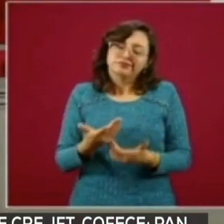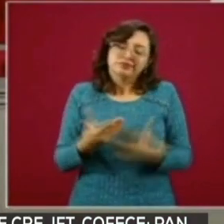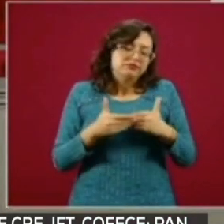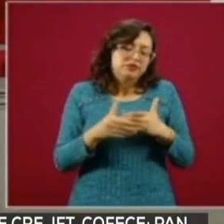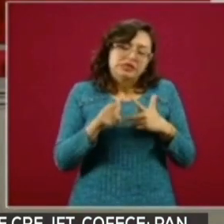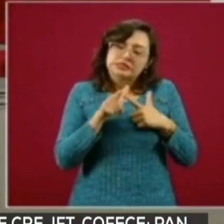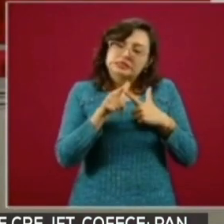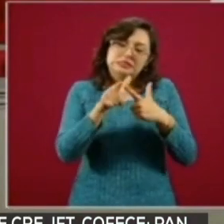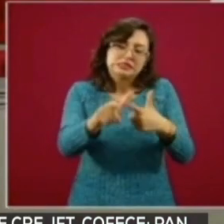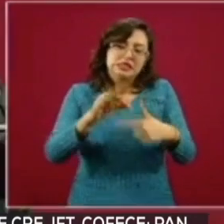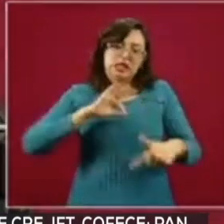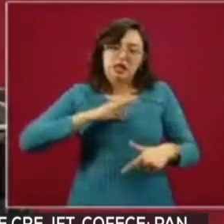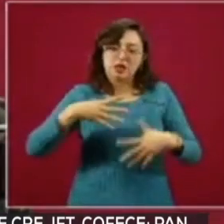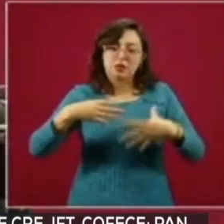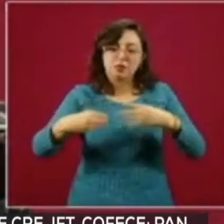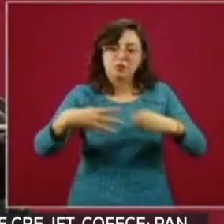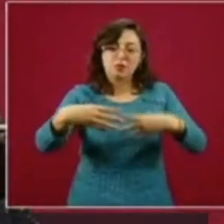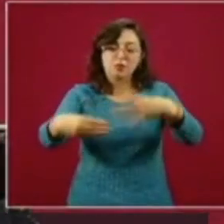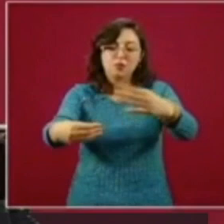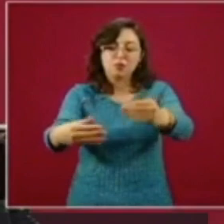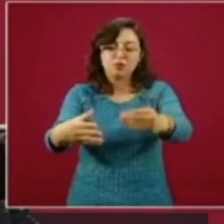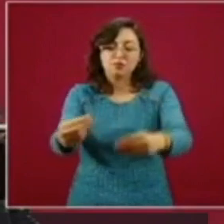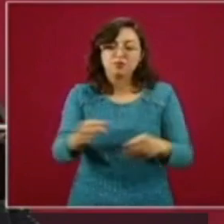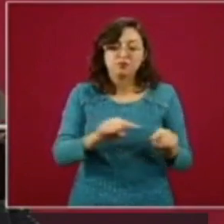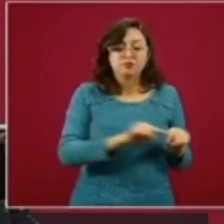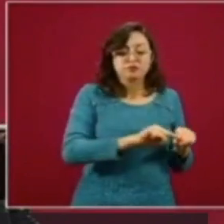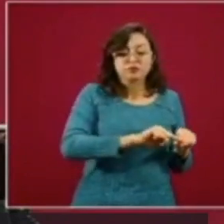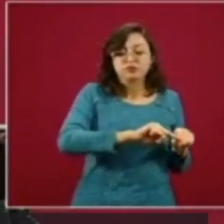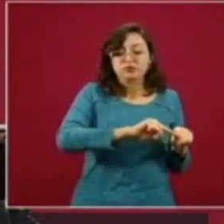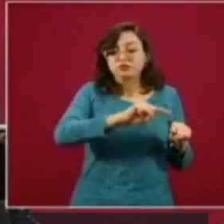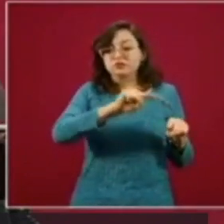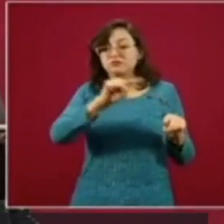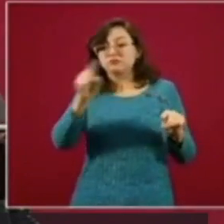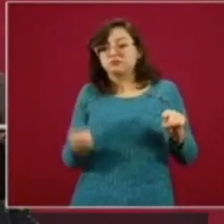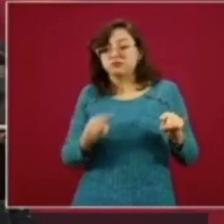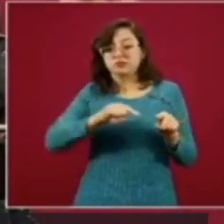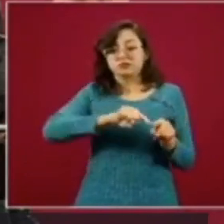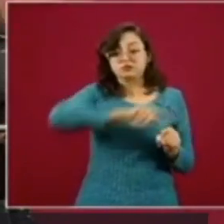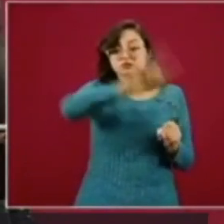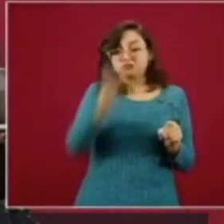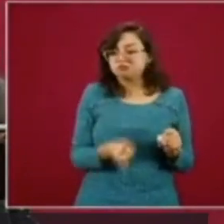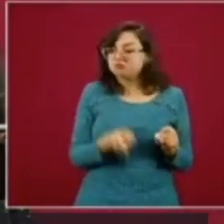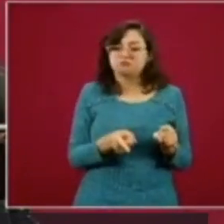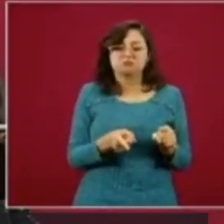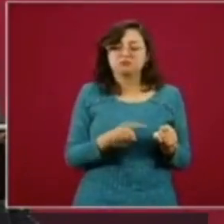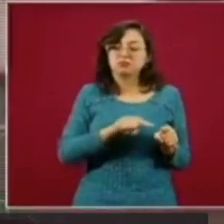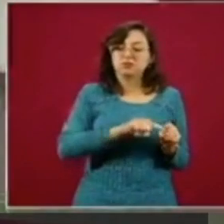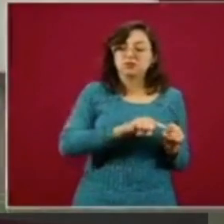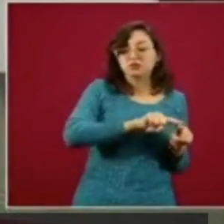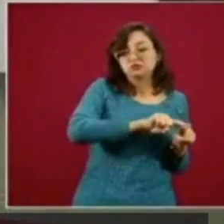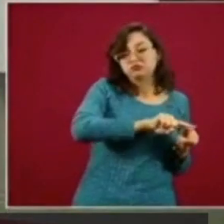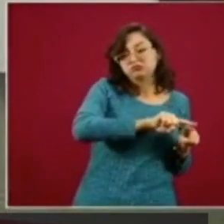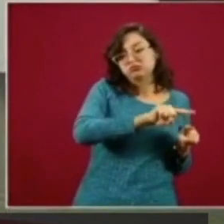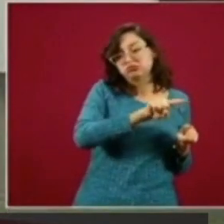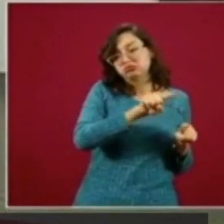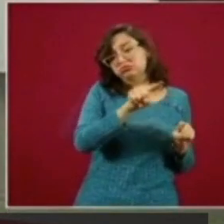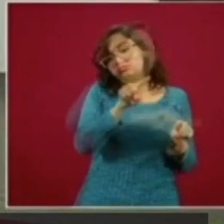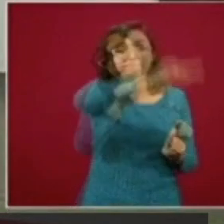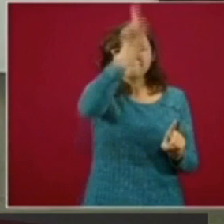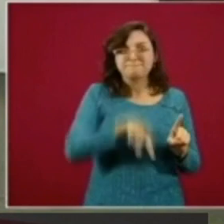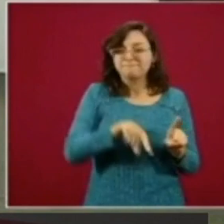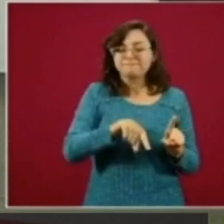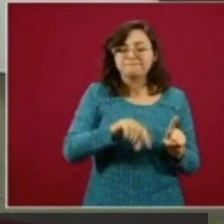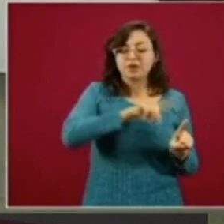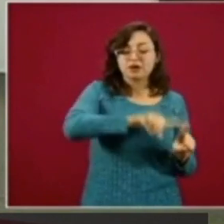la epidemia. Entonces ya se desdibujó el pico, porque en lugar de pico se volvió una meseta y llevamos 22 días de meseta.